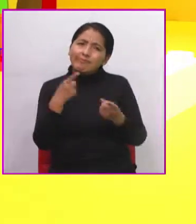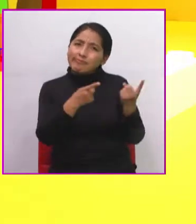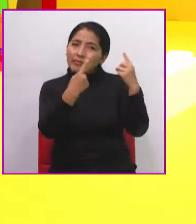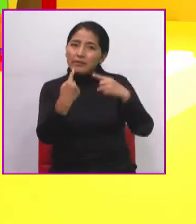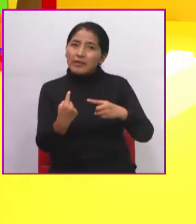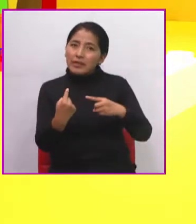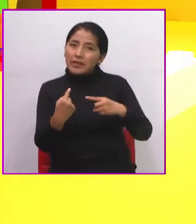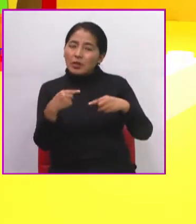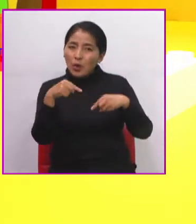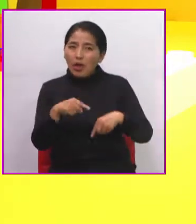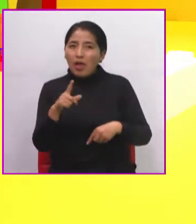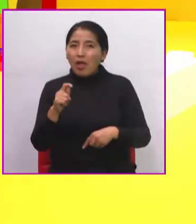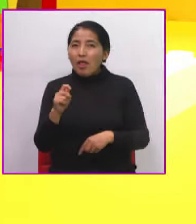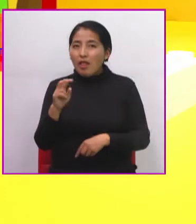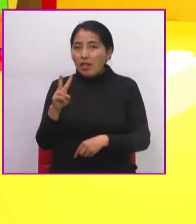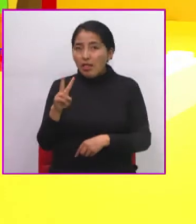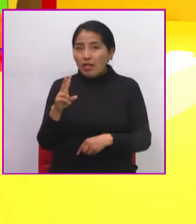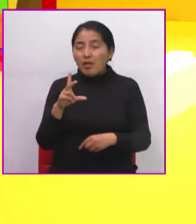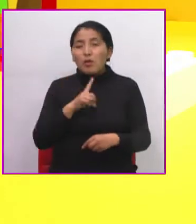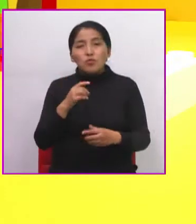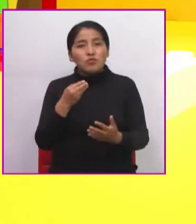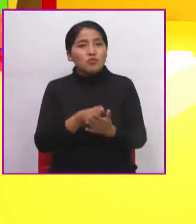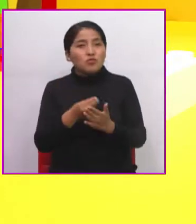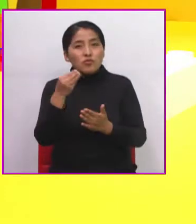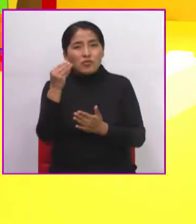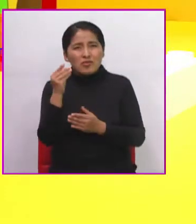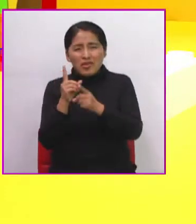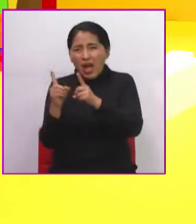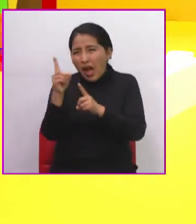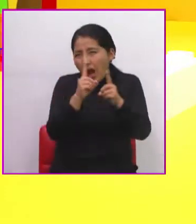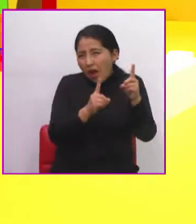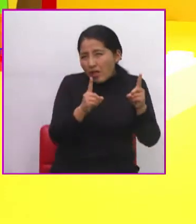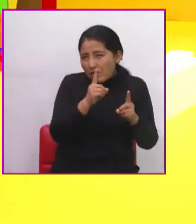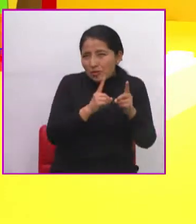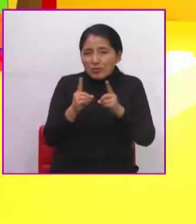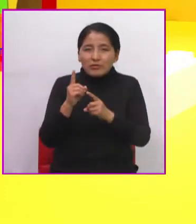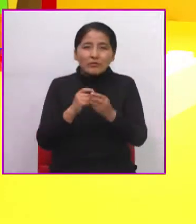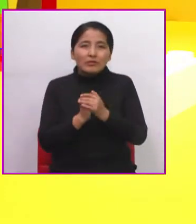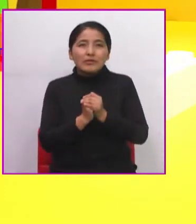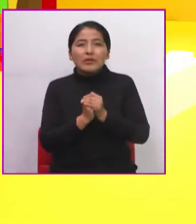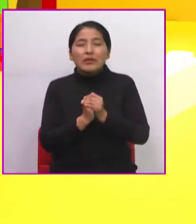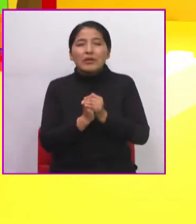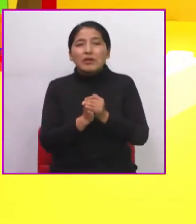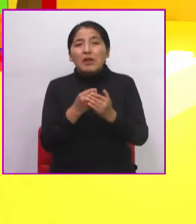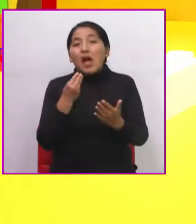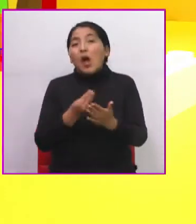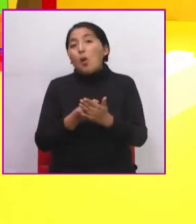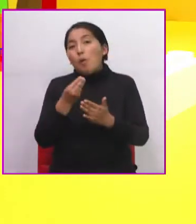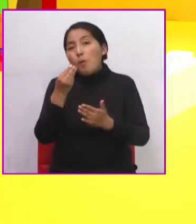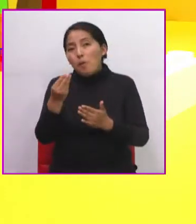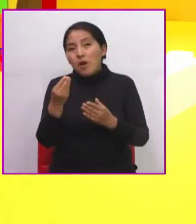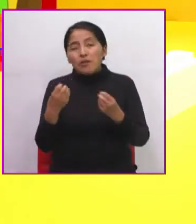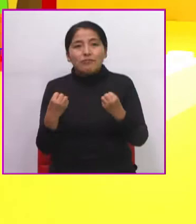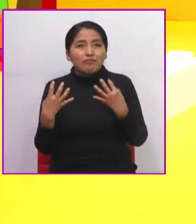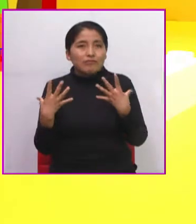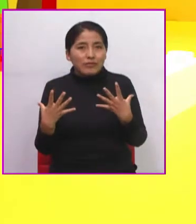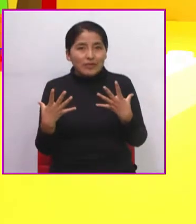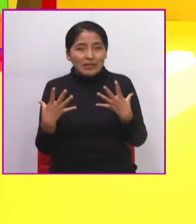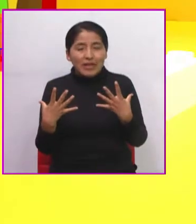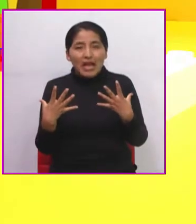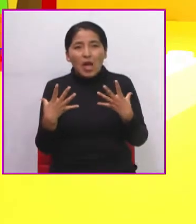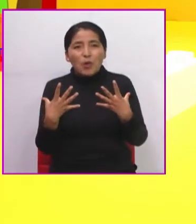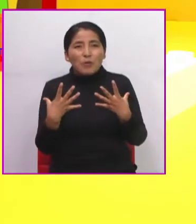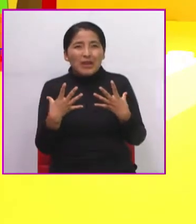he podido comprar algunos productos que les voy a mostrar. Miren, he comprado muchos productos, como ser unas